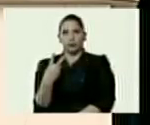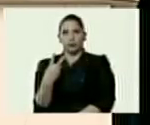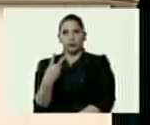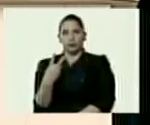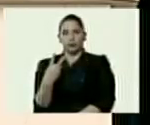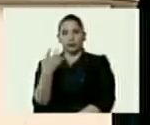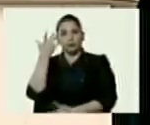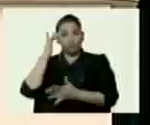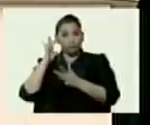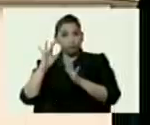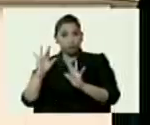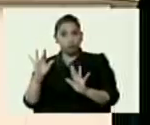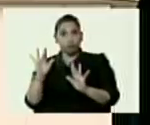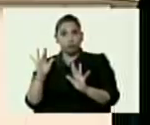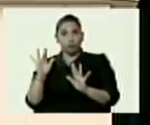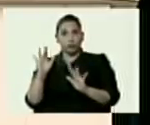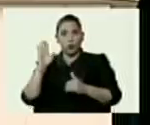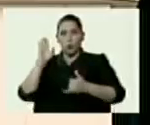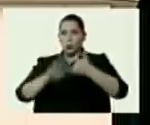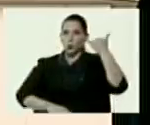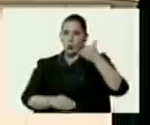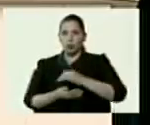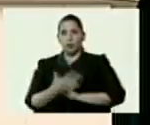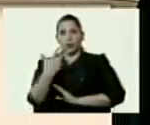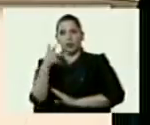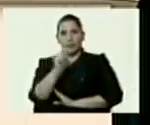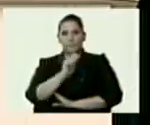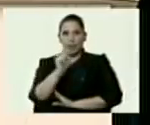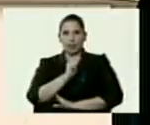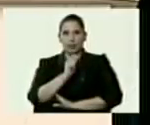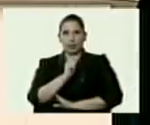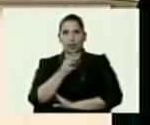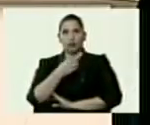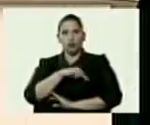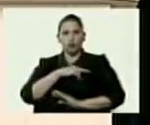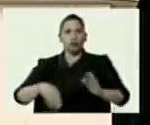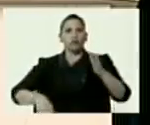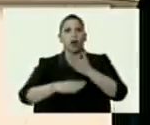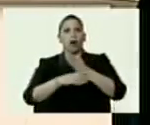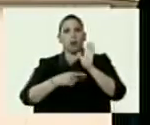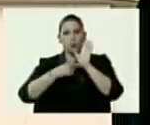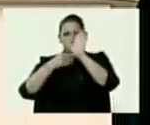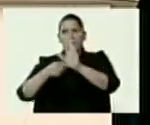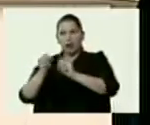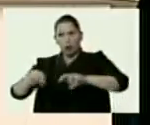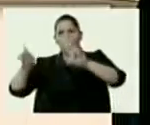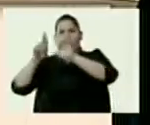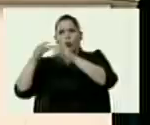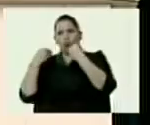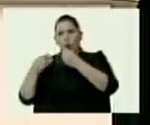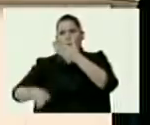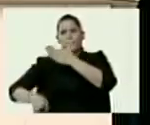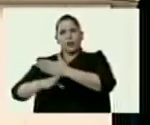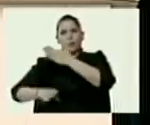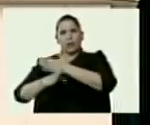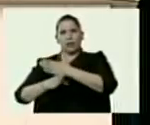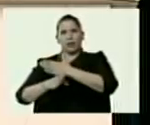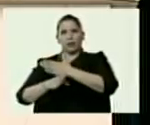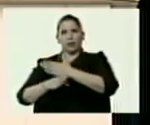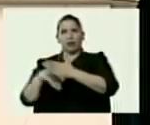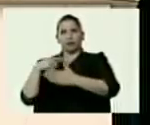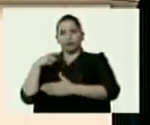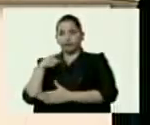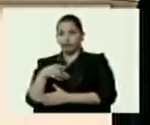intentos en los últimos tres meses. Vamos a ir a mostrar cómo de manera permanente es permeada